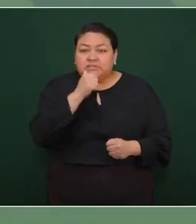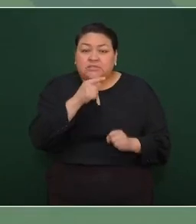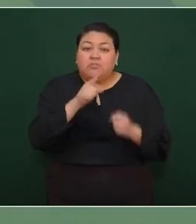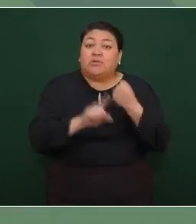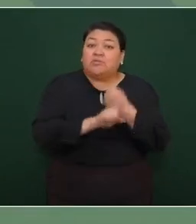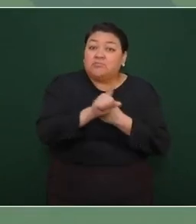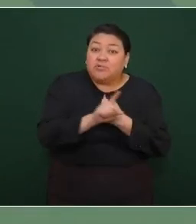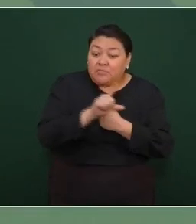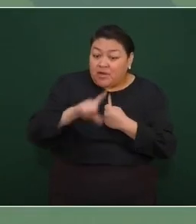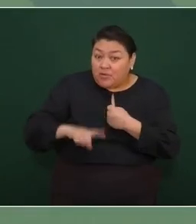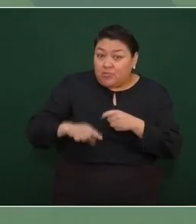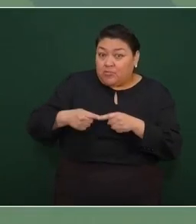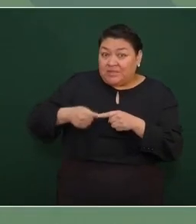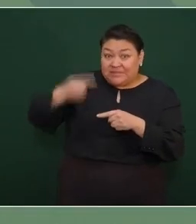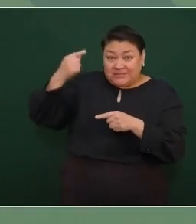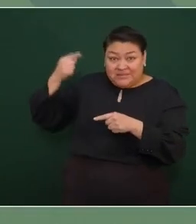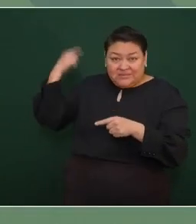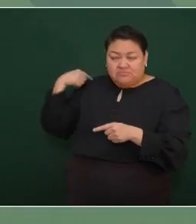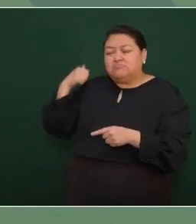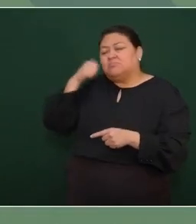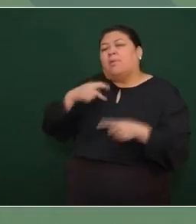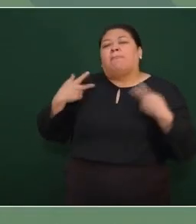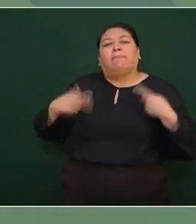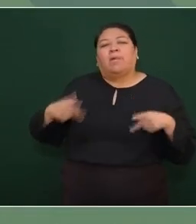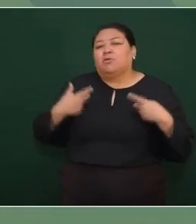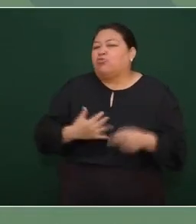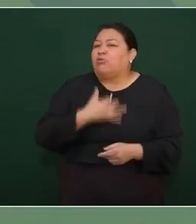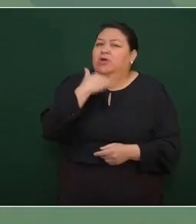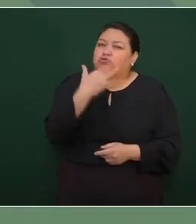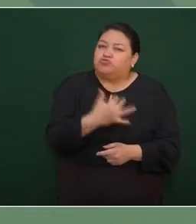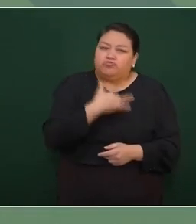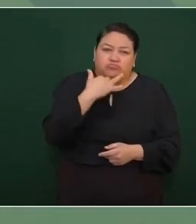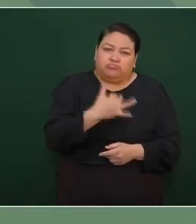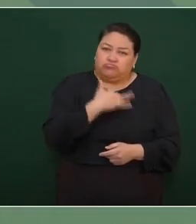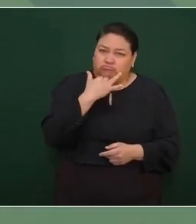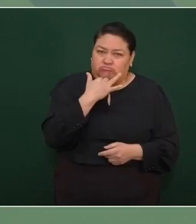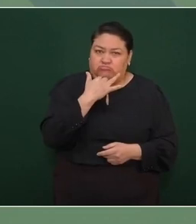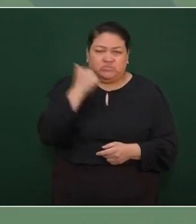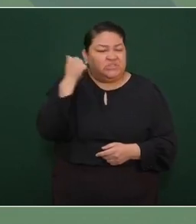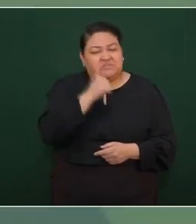problema de México, la corrupción.